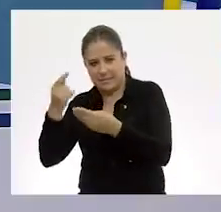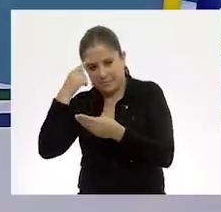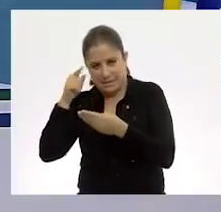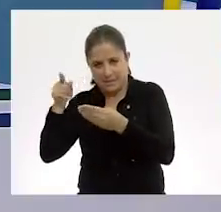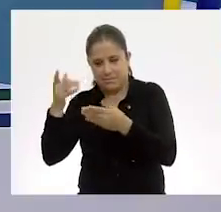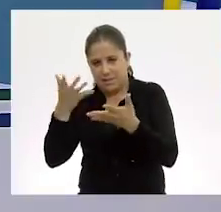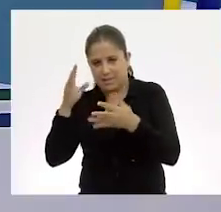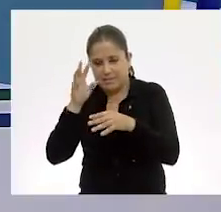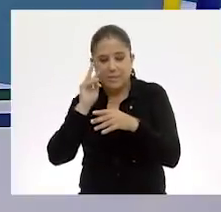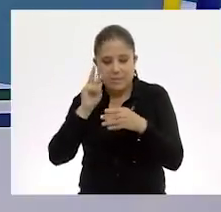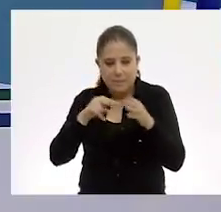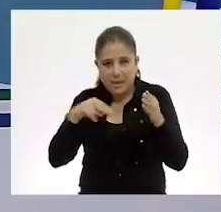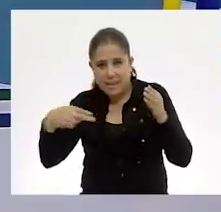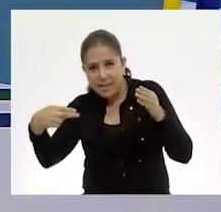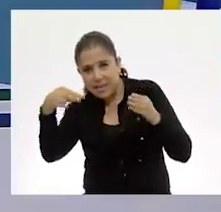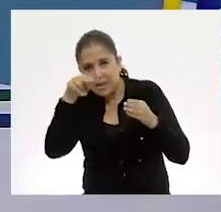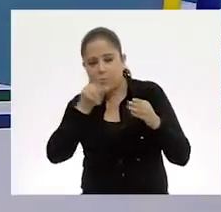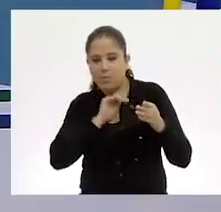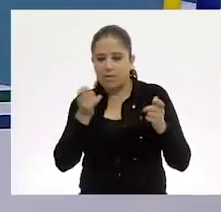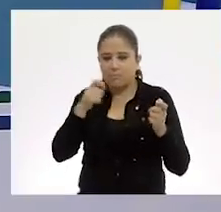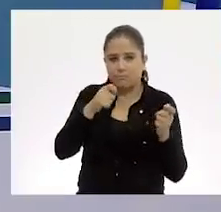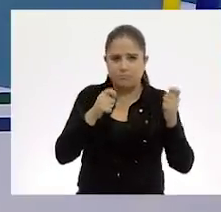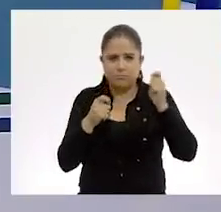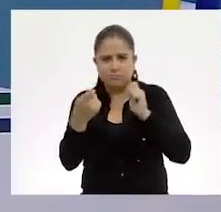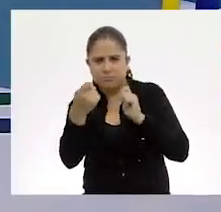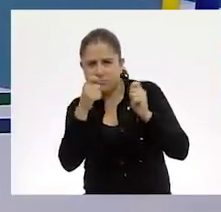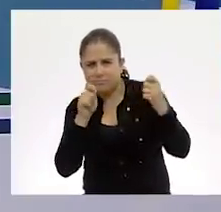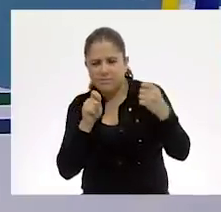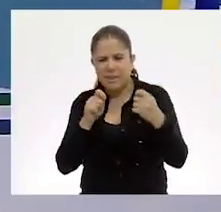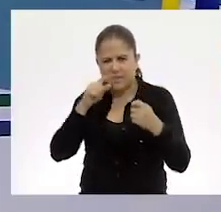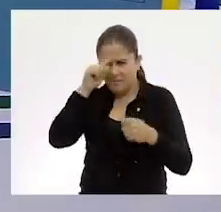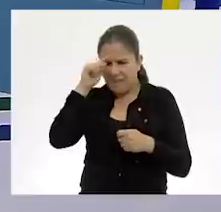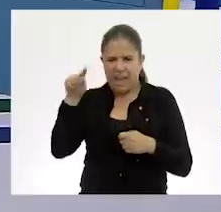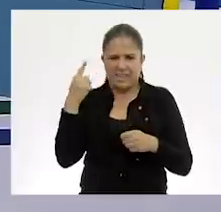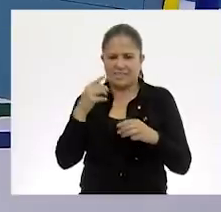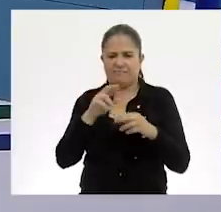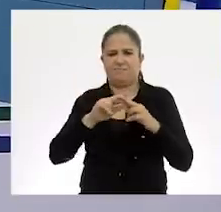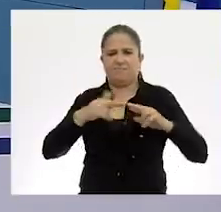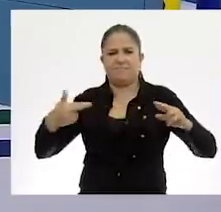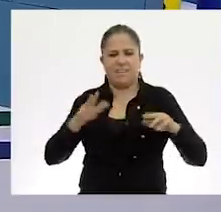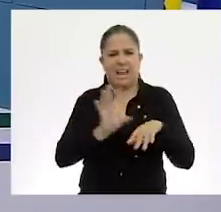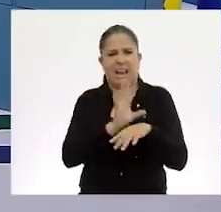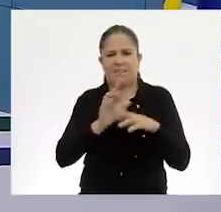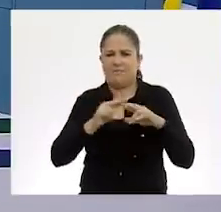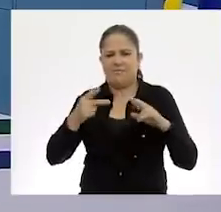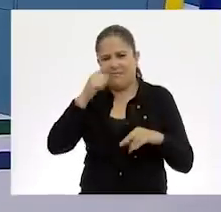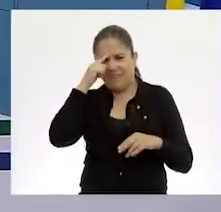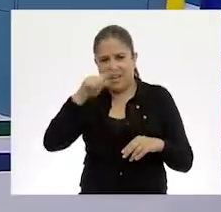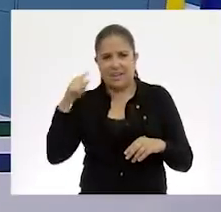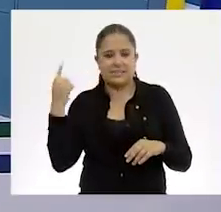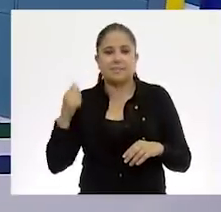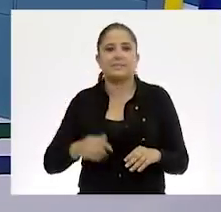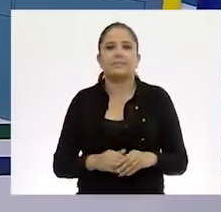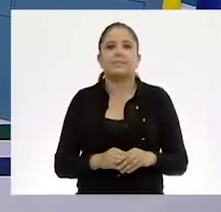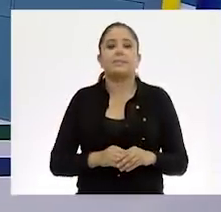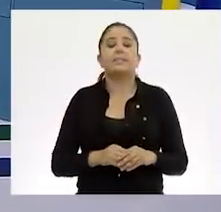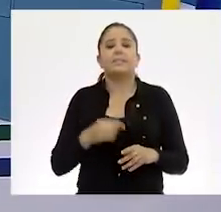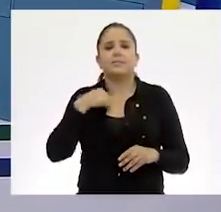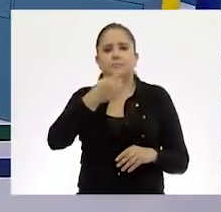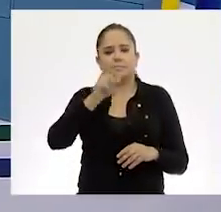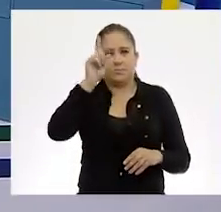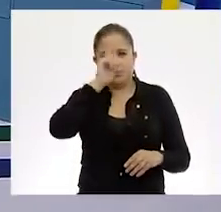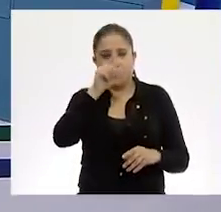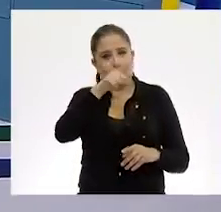puedan ver, lo puedan manipular y vean que es muy sencillo de trabajar este material. Ok, yo les recomiendo que